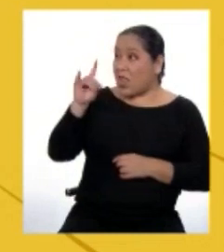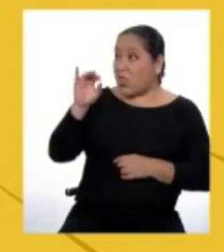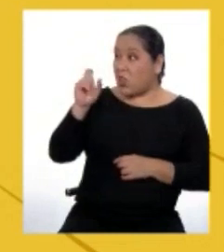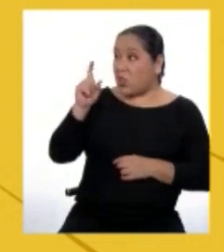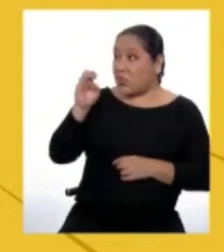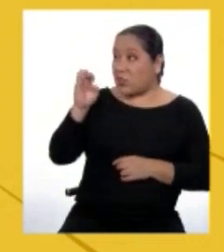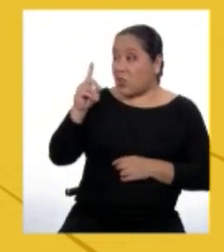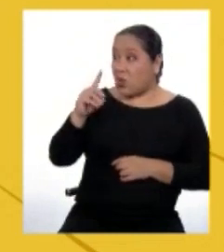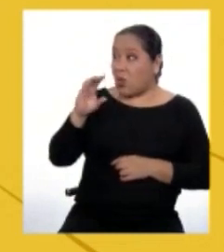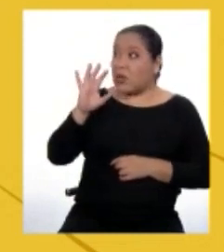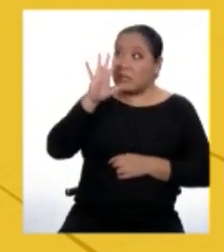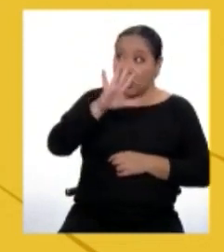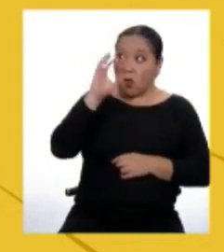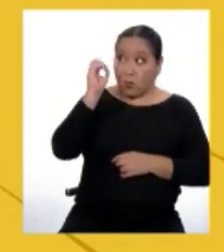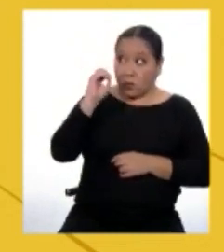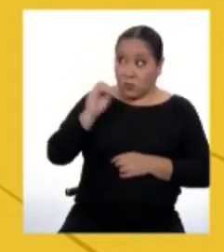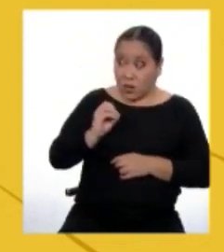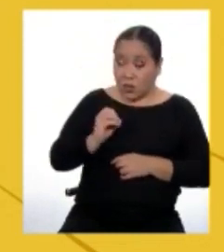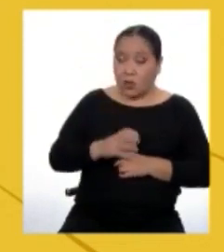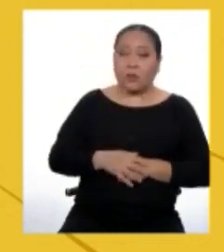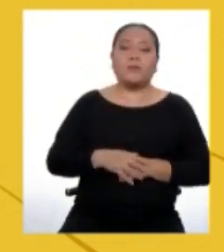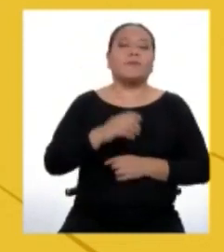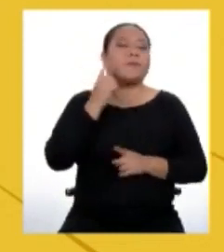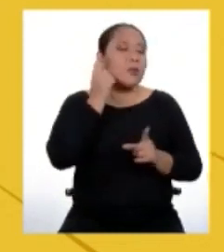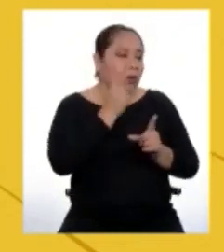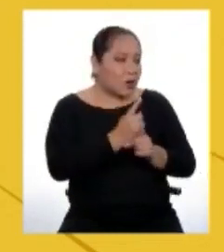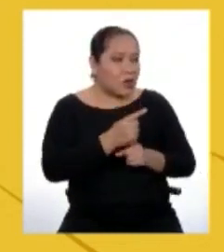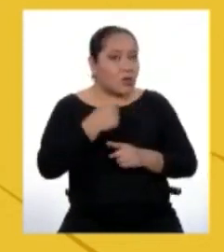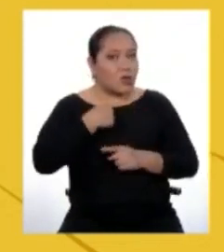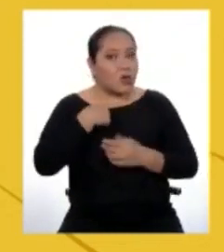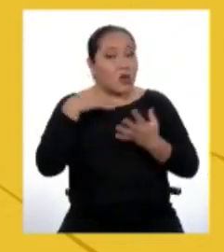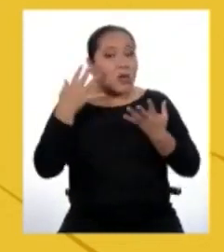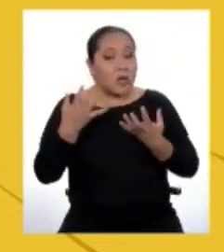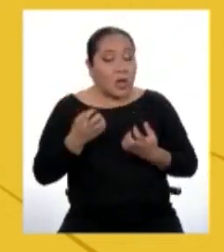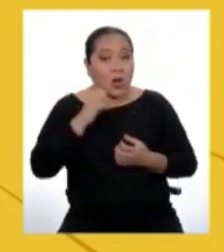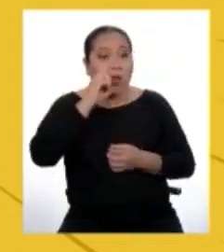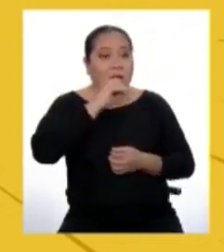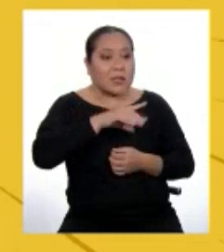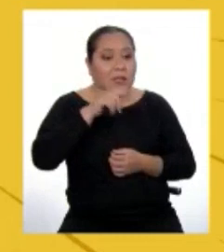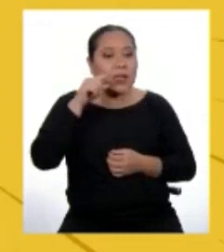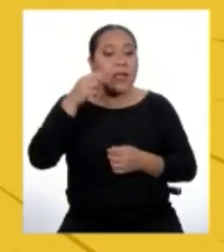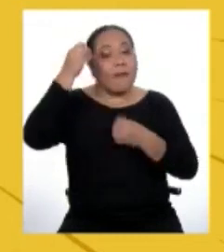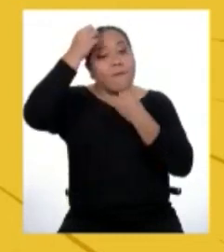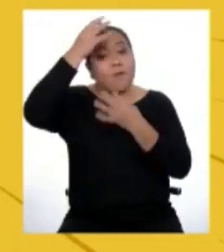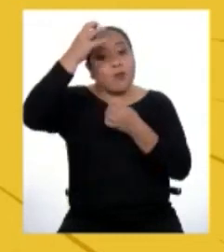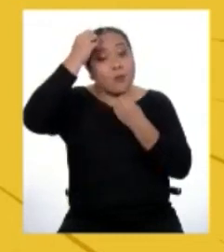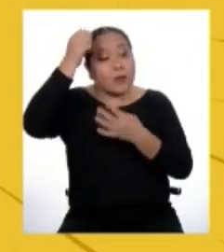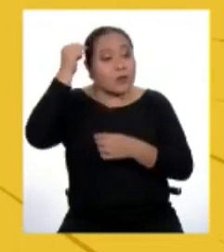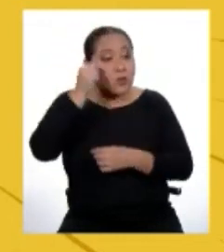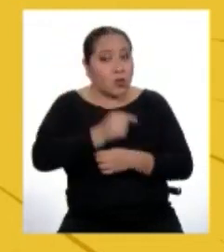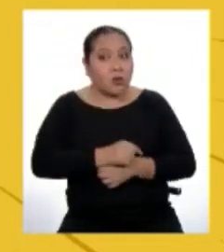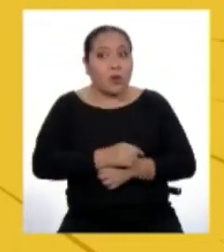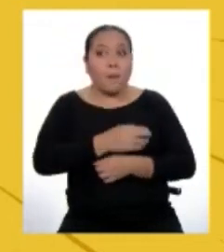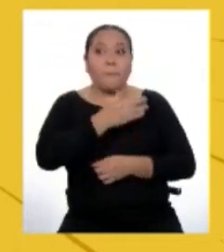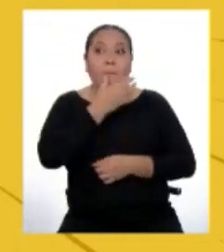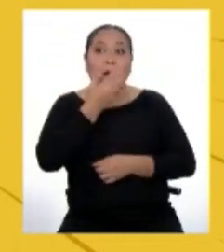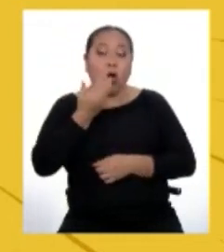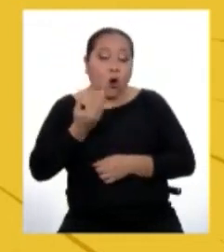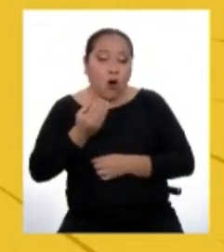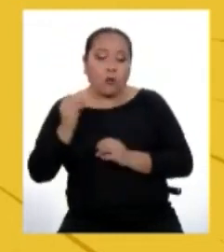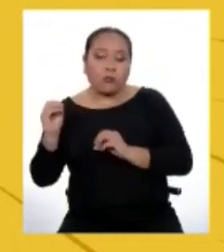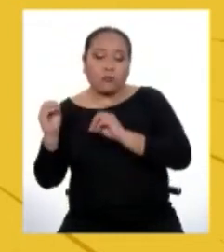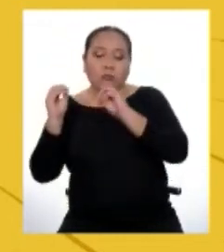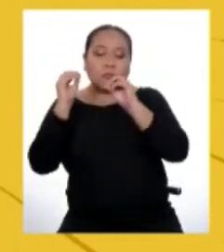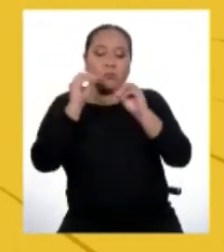5%. Exactamente. Si quiero comunicar un dato como ese, me va a ir mucho mejor si utilizo